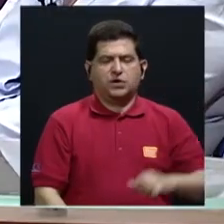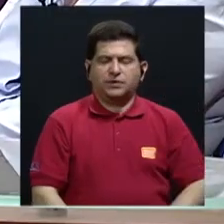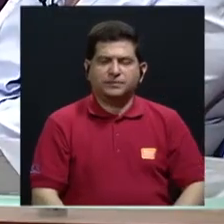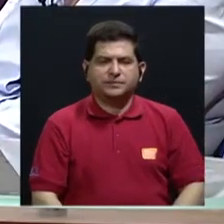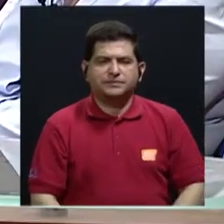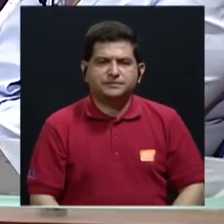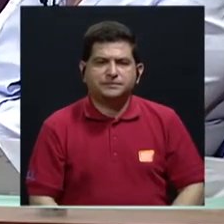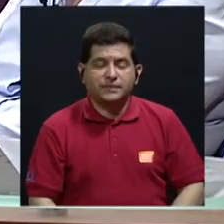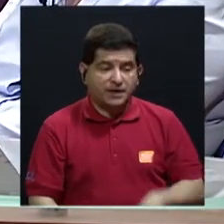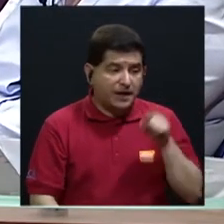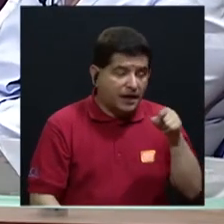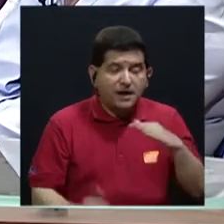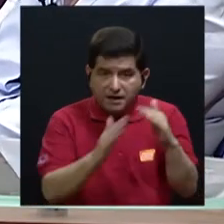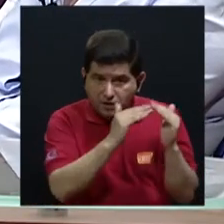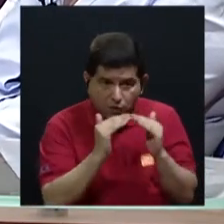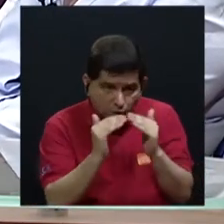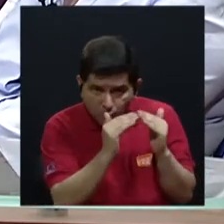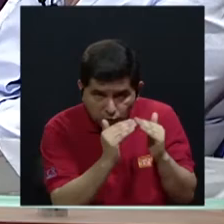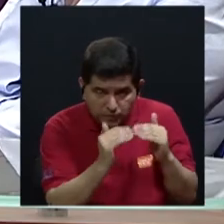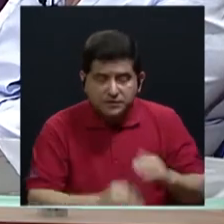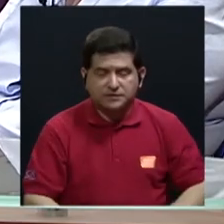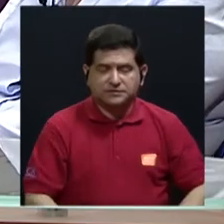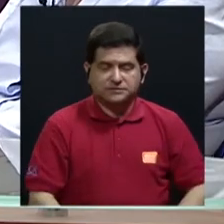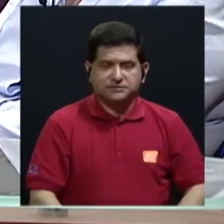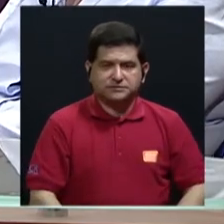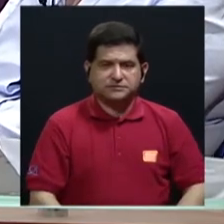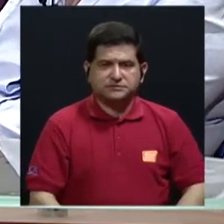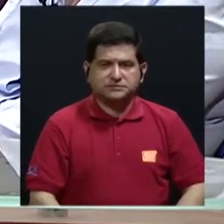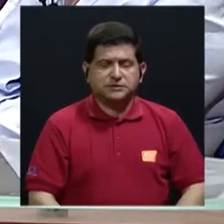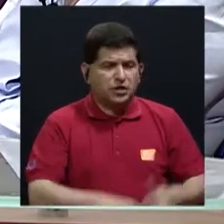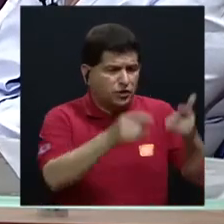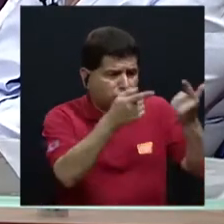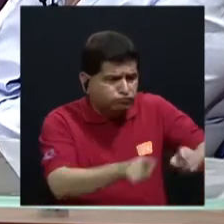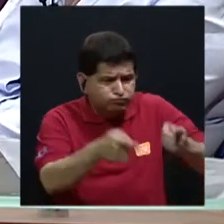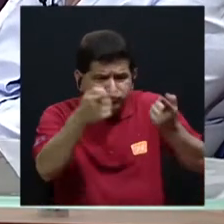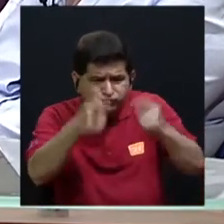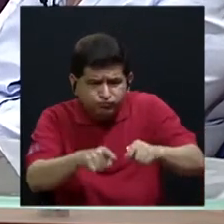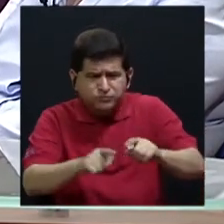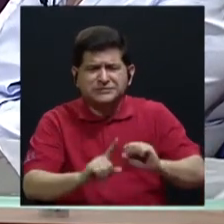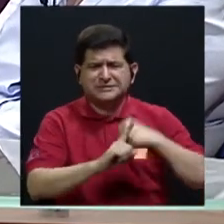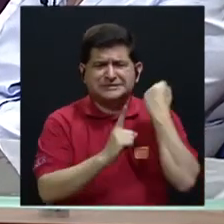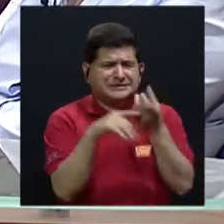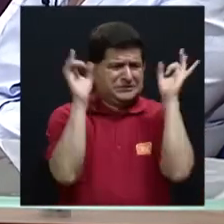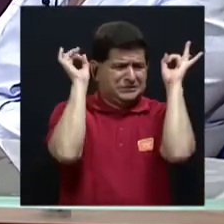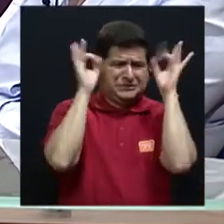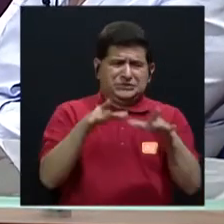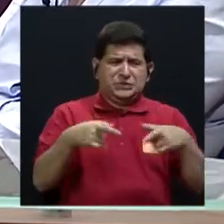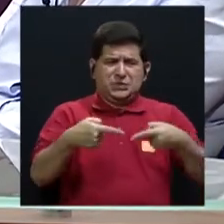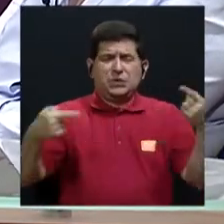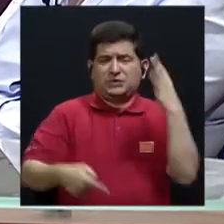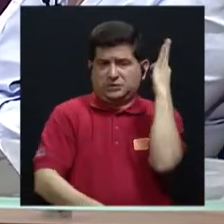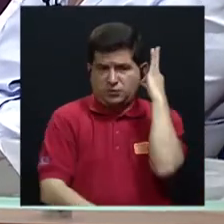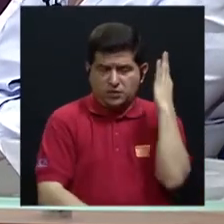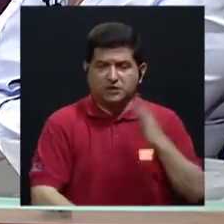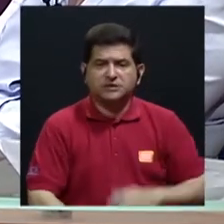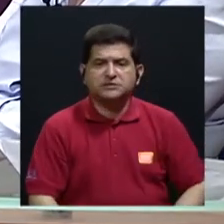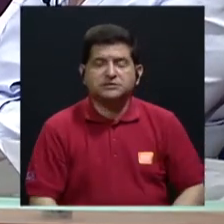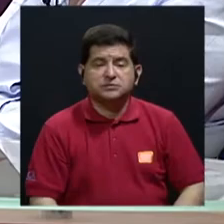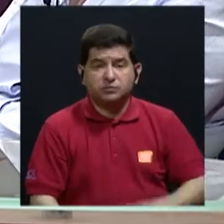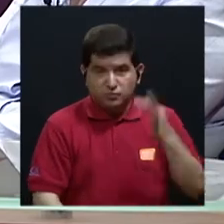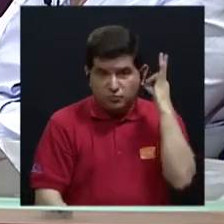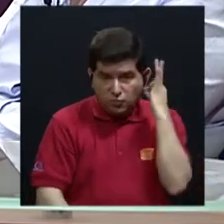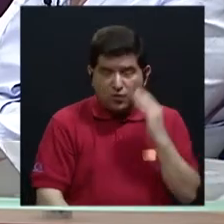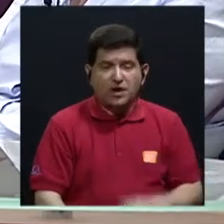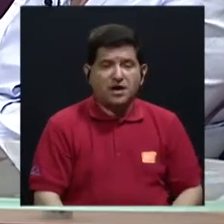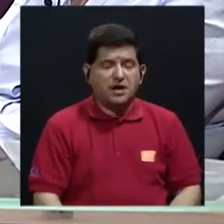y es en esta comunidad en donde se dan esos hechos atroces en contra de las mujeres. Las mujeres